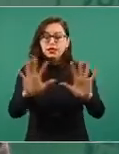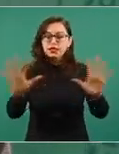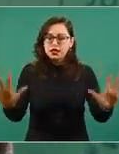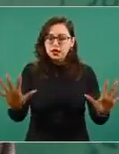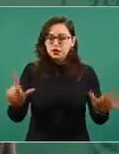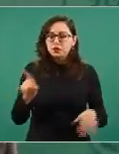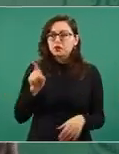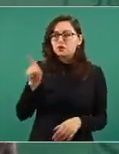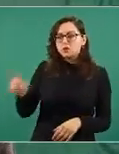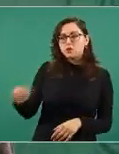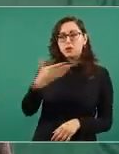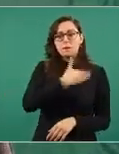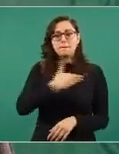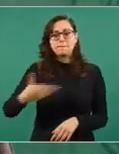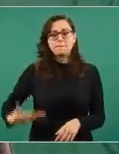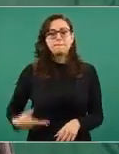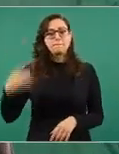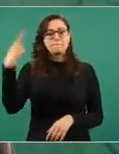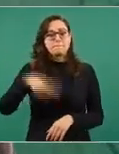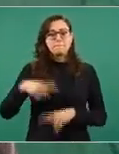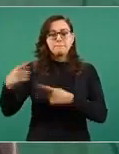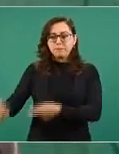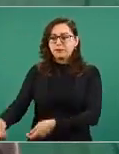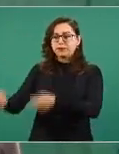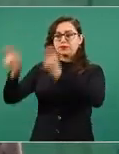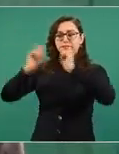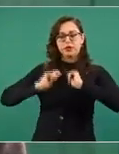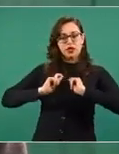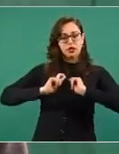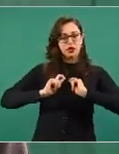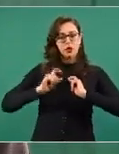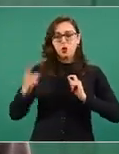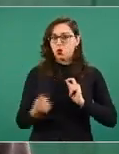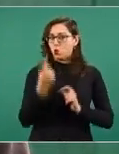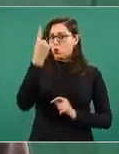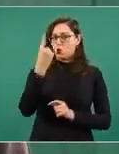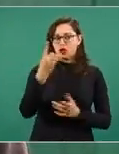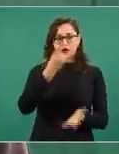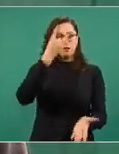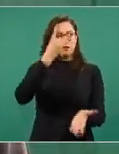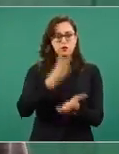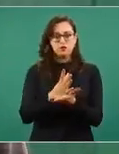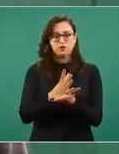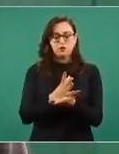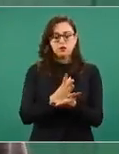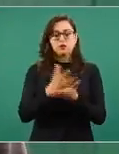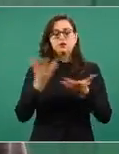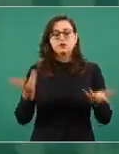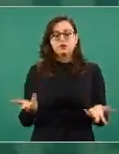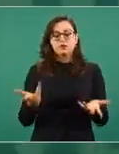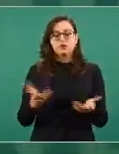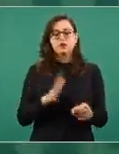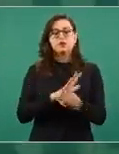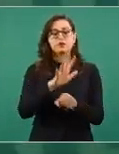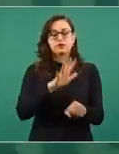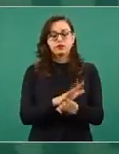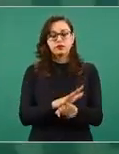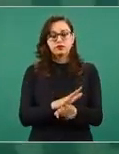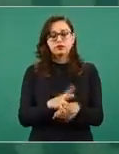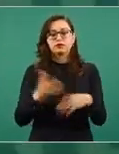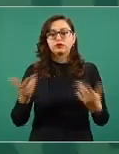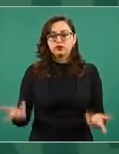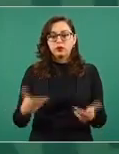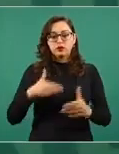ha dado el señor presidente es clara y precisa, atender los asuntos públicos que él mismo indique